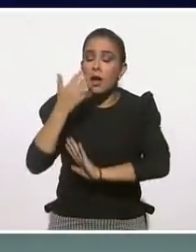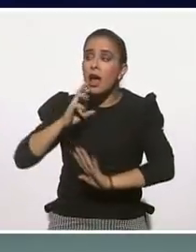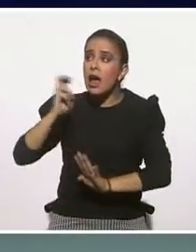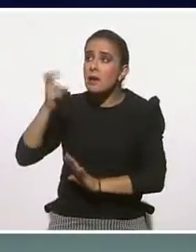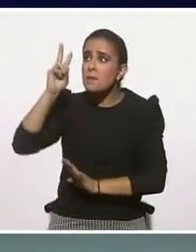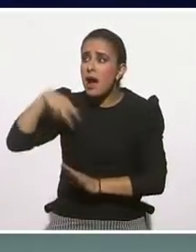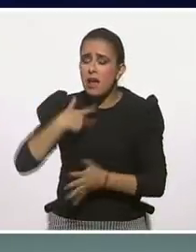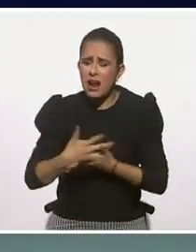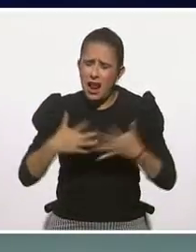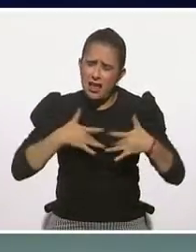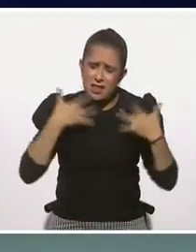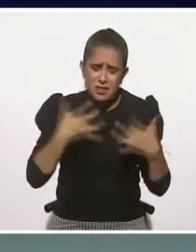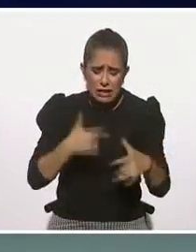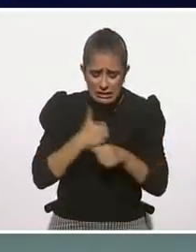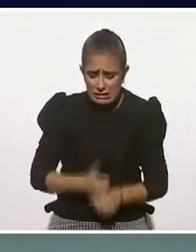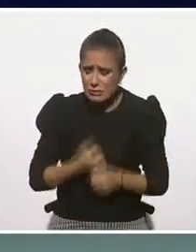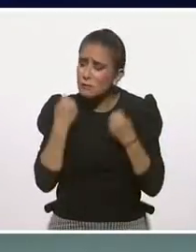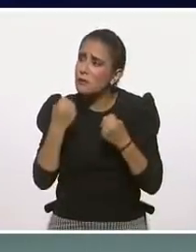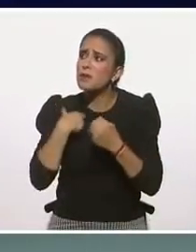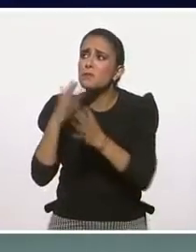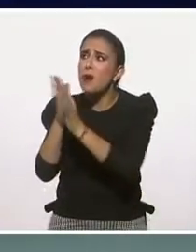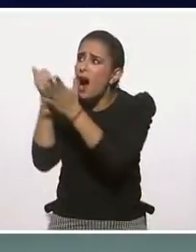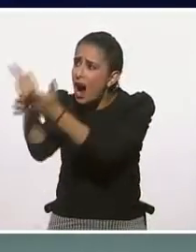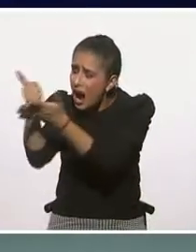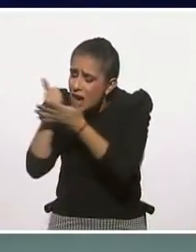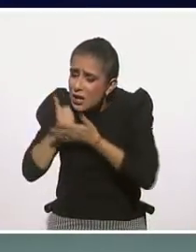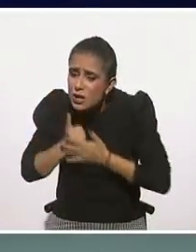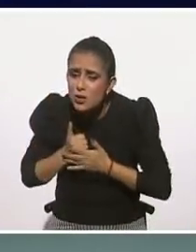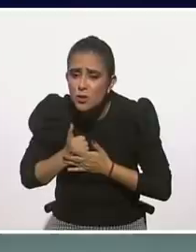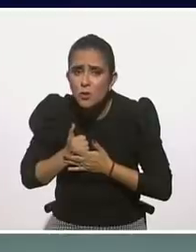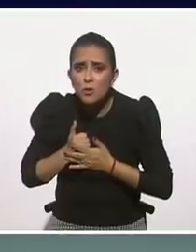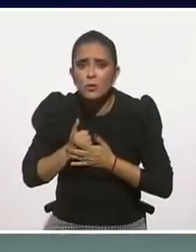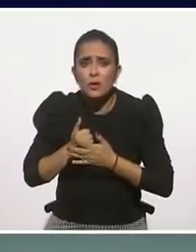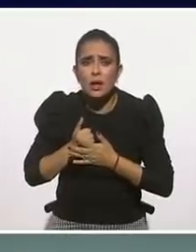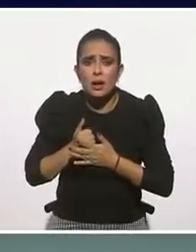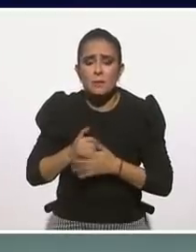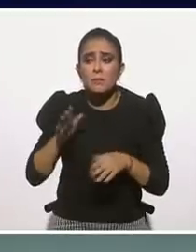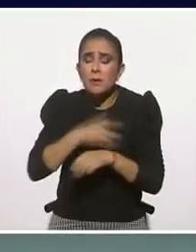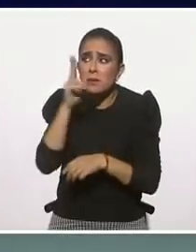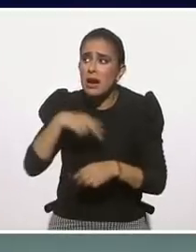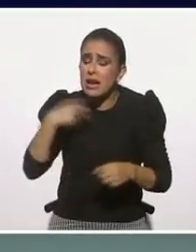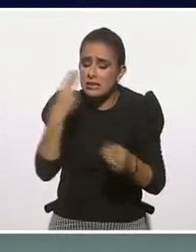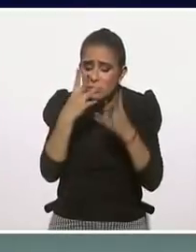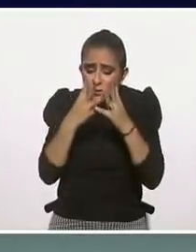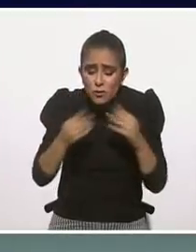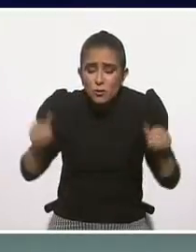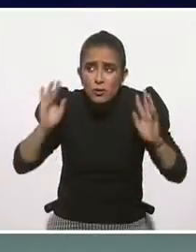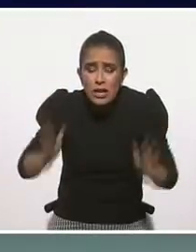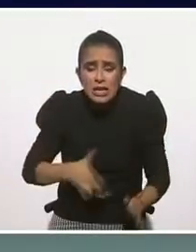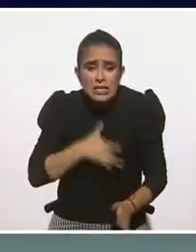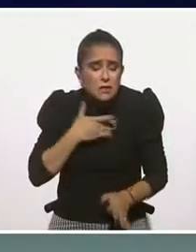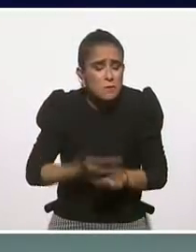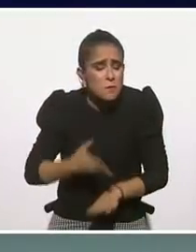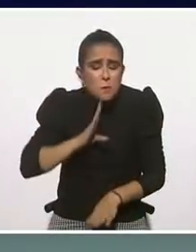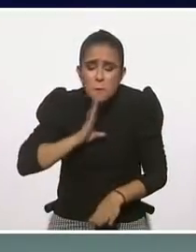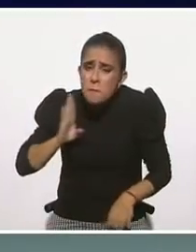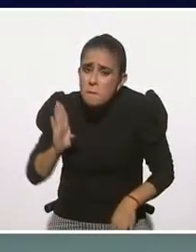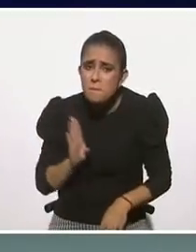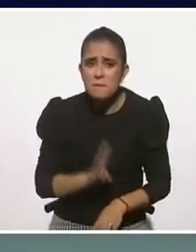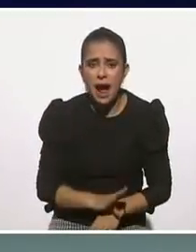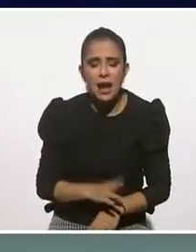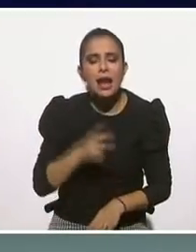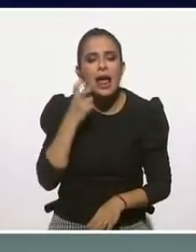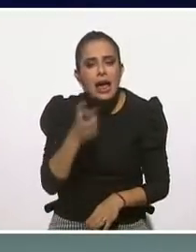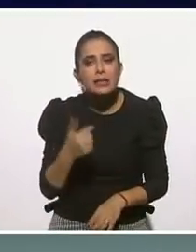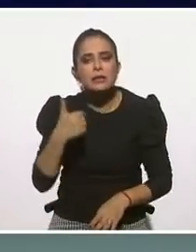identificarlo con los recursos que tengo aquí, que tengo que acercarme con otra cosa que sea de la magnitud del problema. Entonces, empezar a sustituir, adaptar por